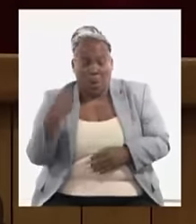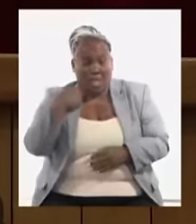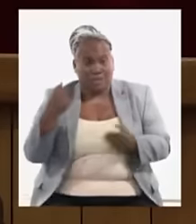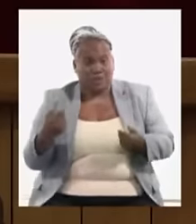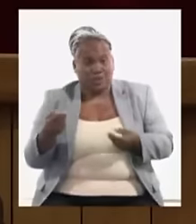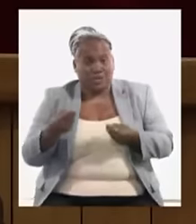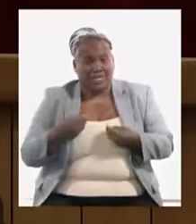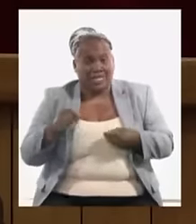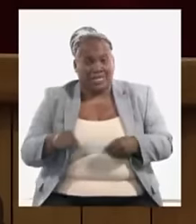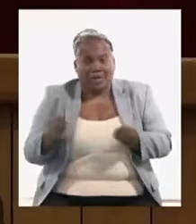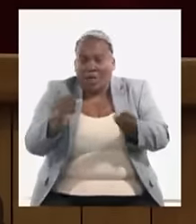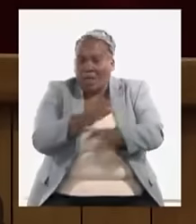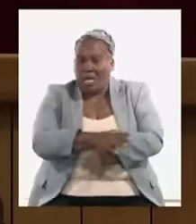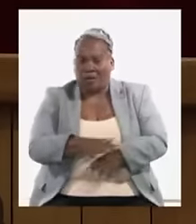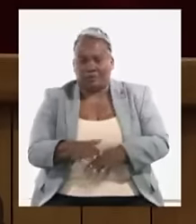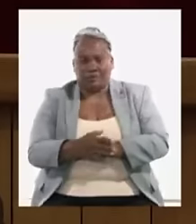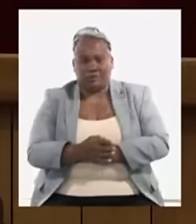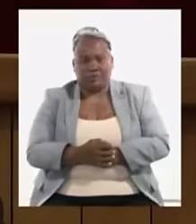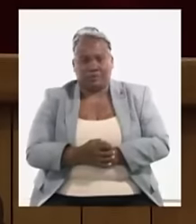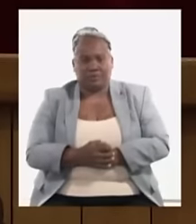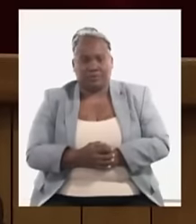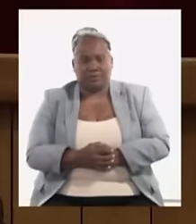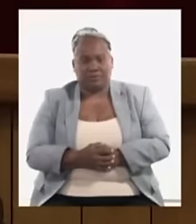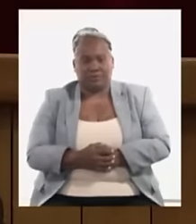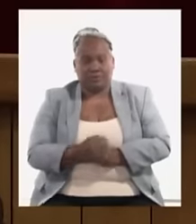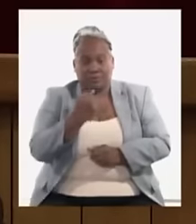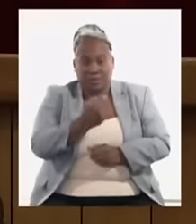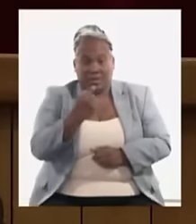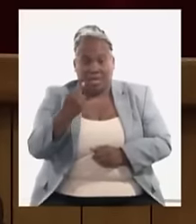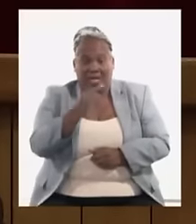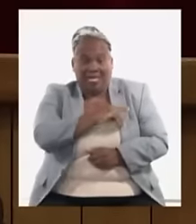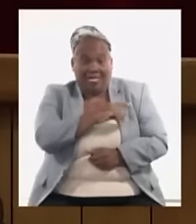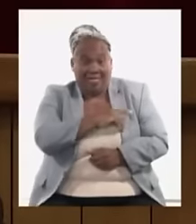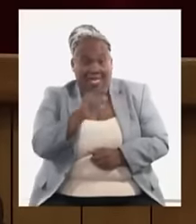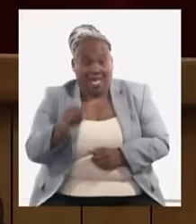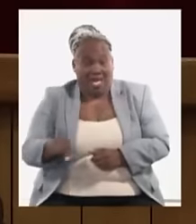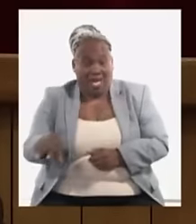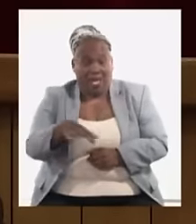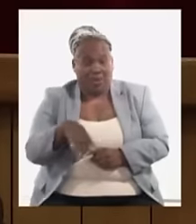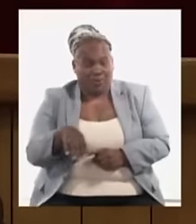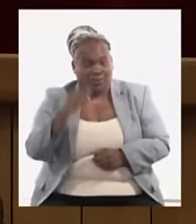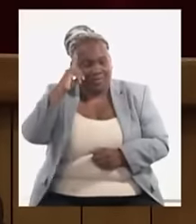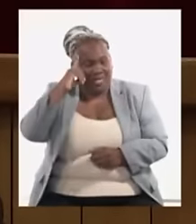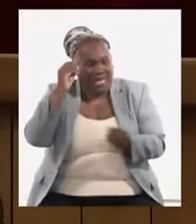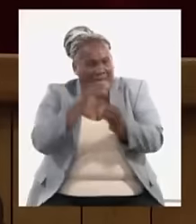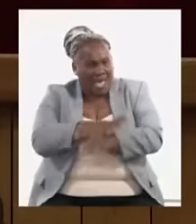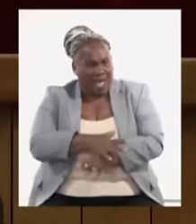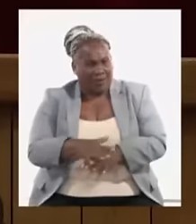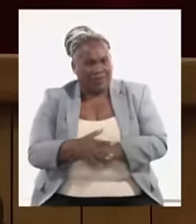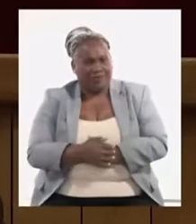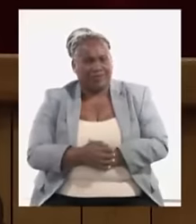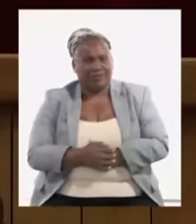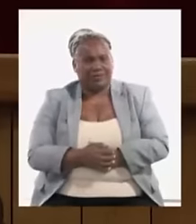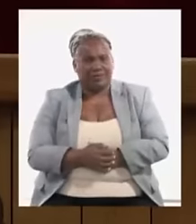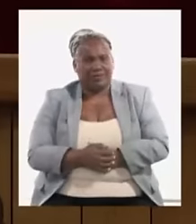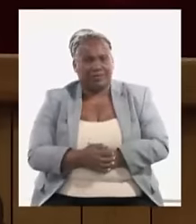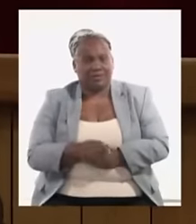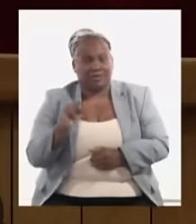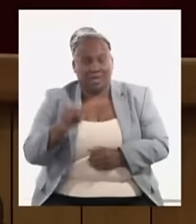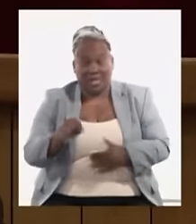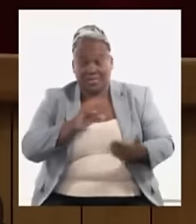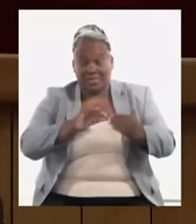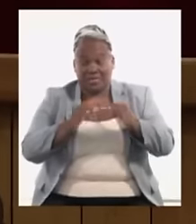eso tiene que quedar claro y cada delegado tiene que irse con esa con esa claridad y por eso tiene que ser una